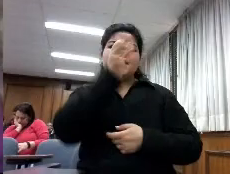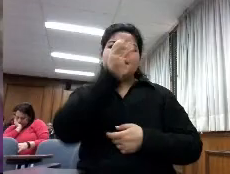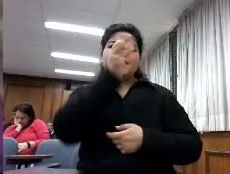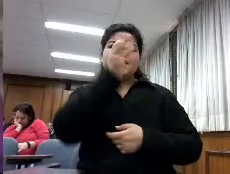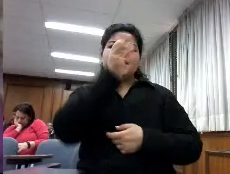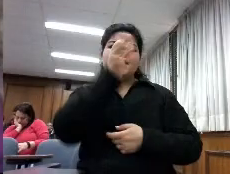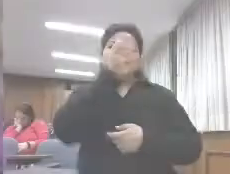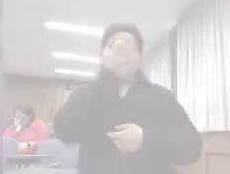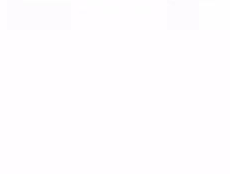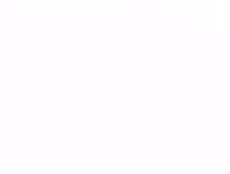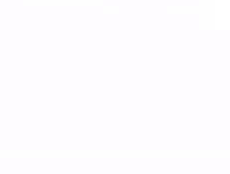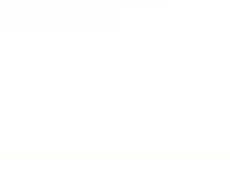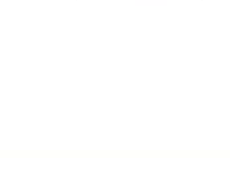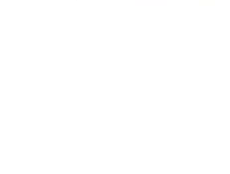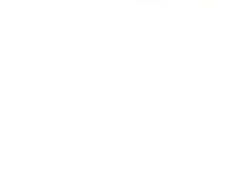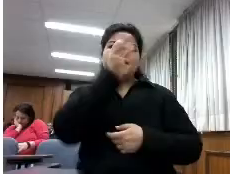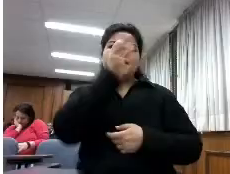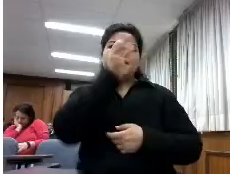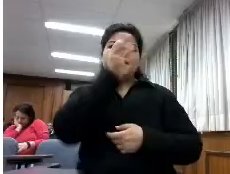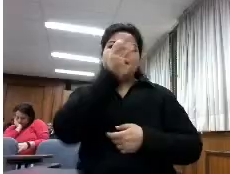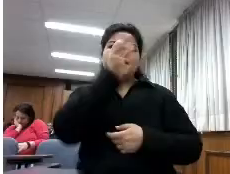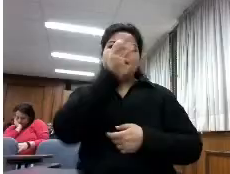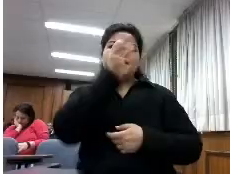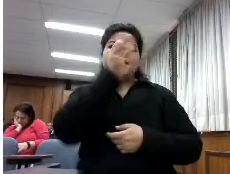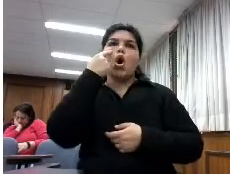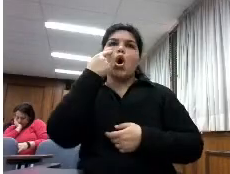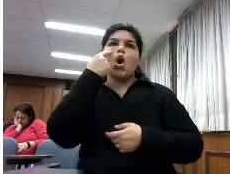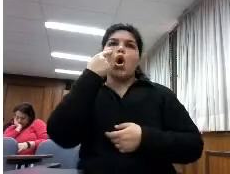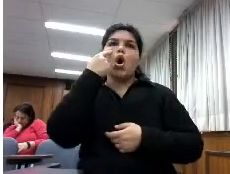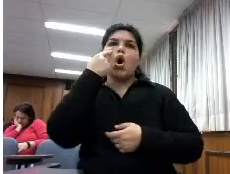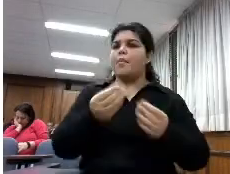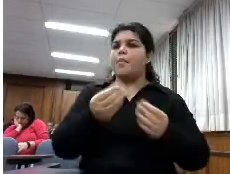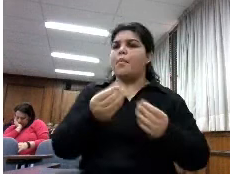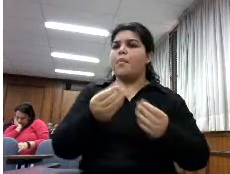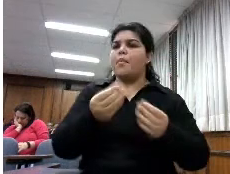hay gente que no dice que no se escucha y vamos a tratar de hacer de nuevo